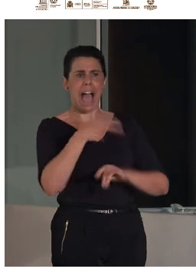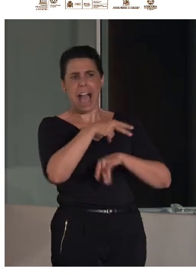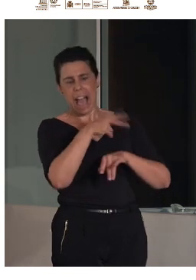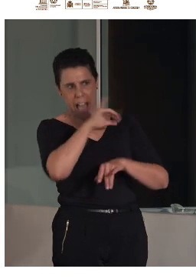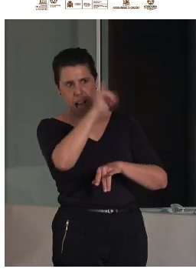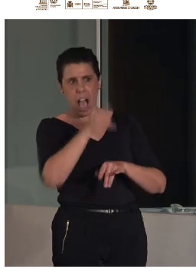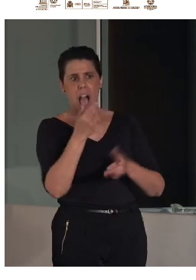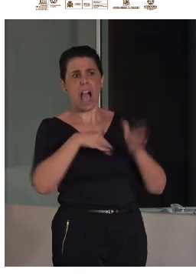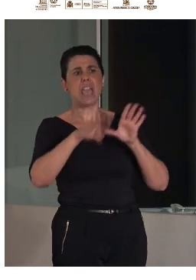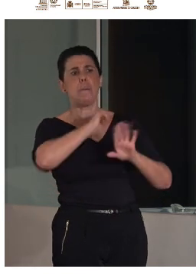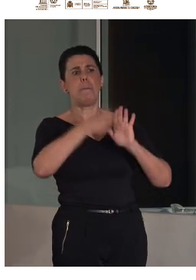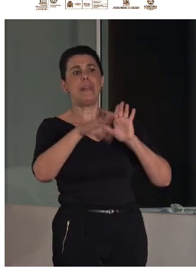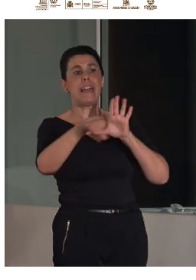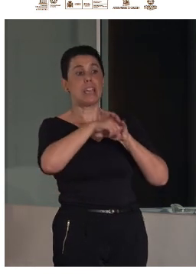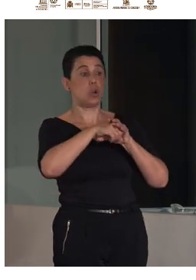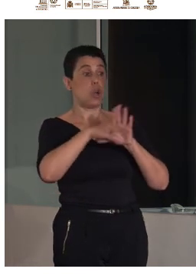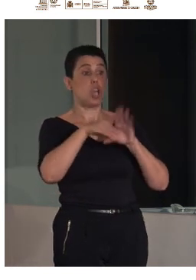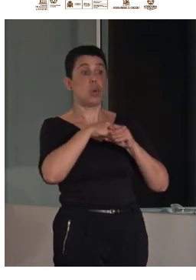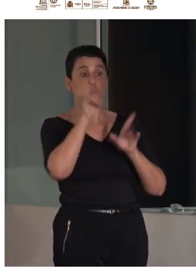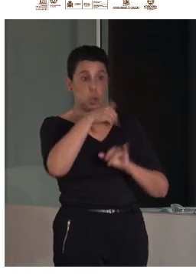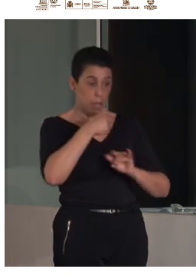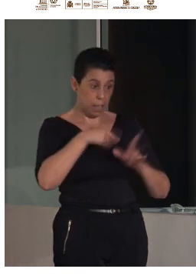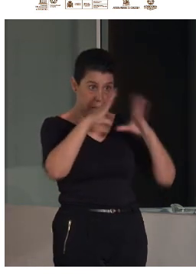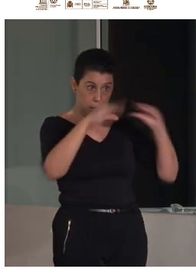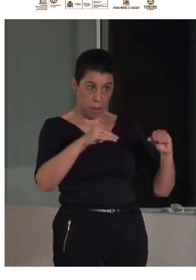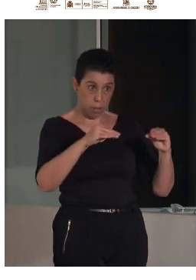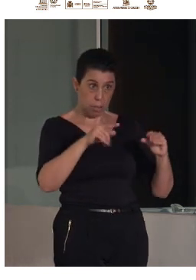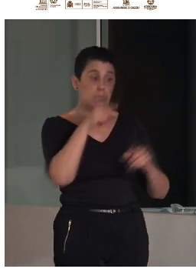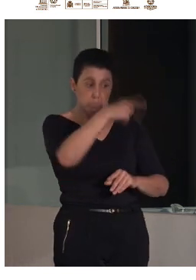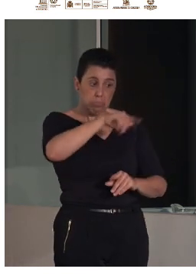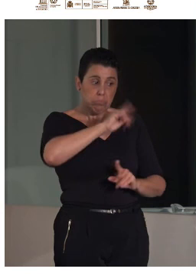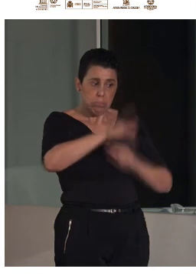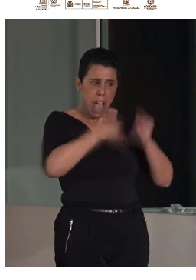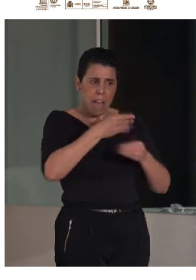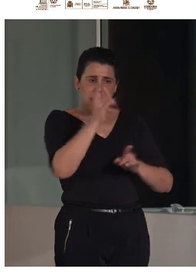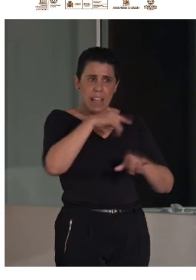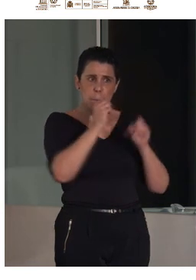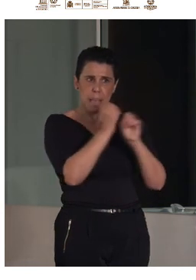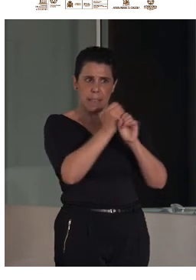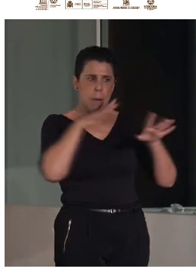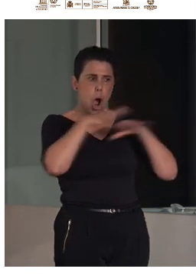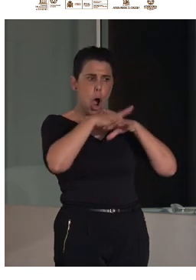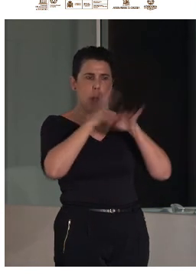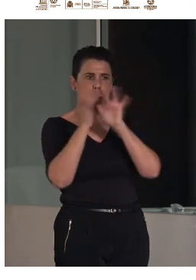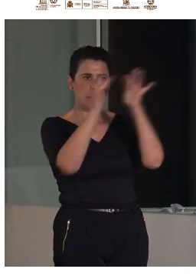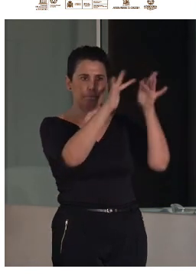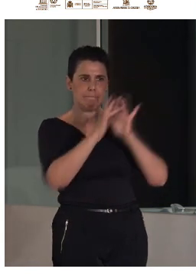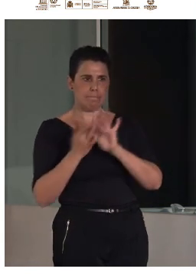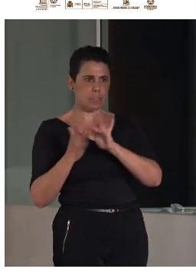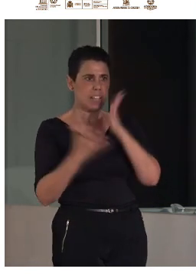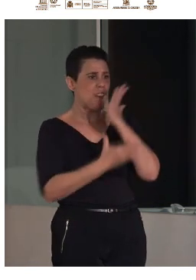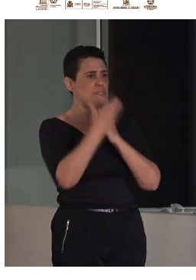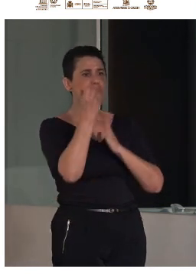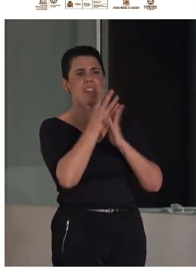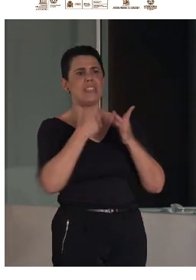Inclusión de Andalucía que ellos también hacen trabajos del mismo estamos conectados en red todas las federaciones autonómicas